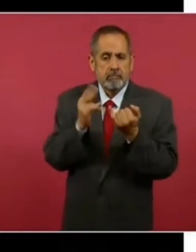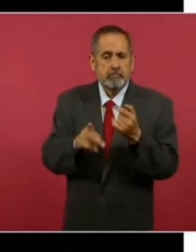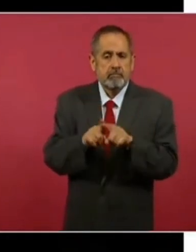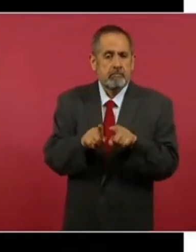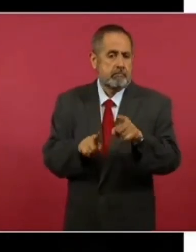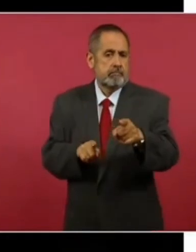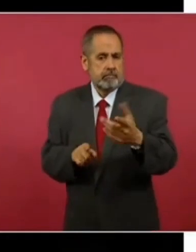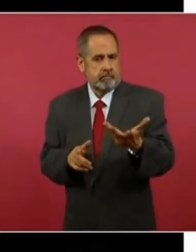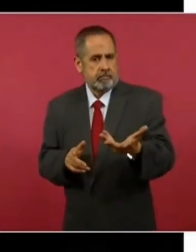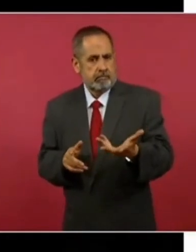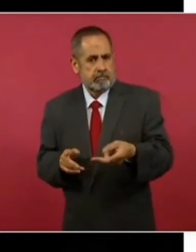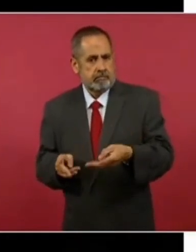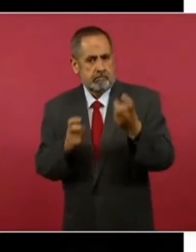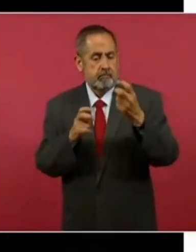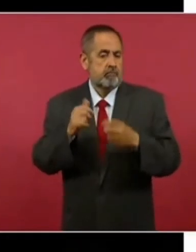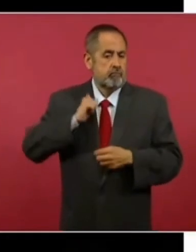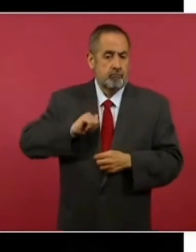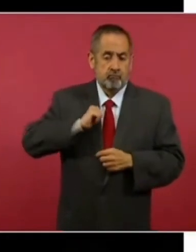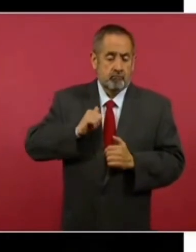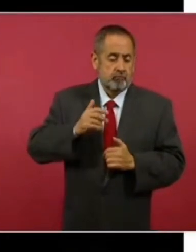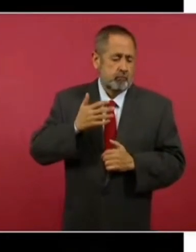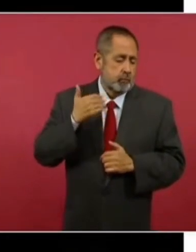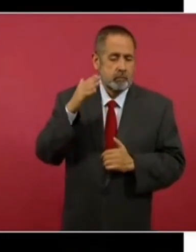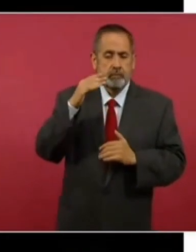el caso de esta pieza olmeca.